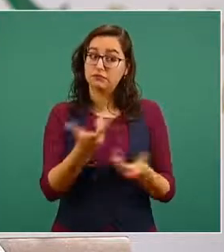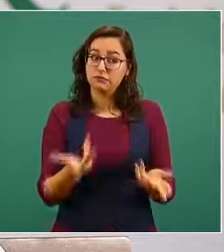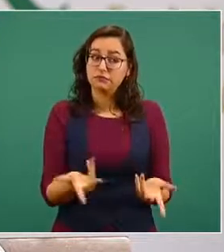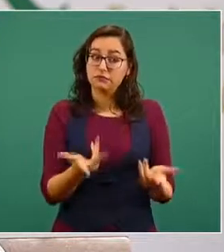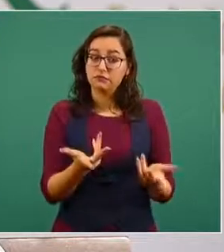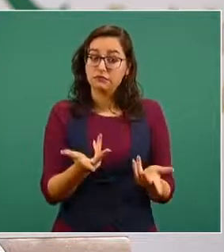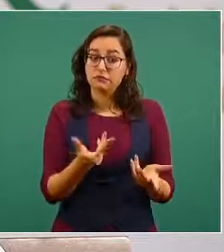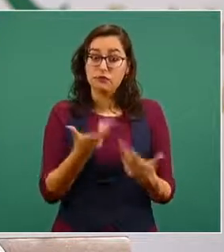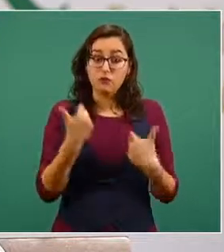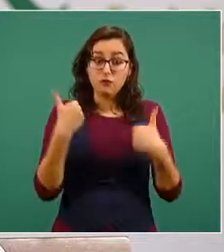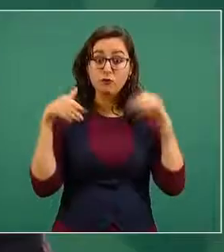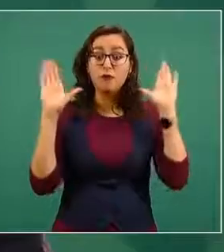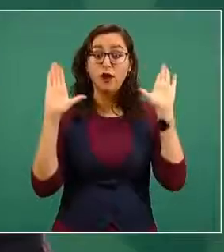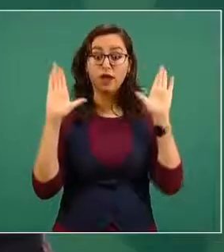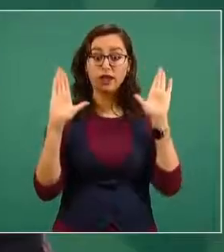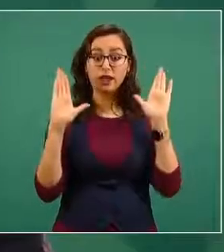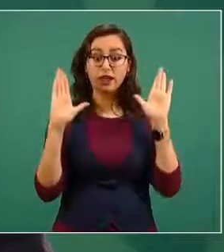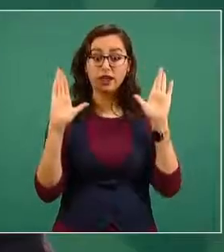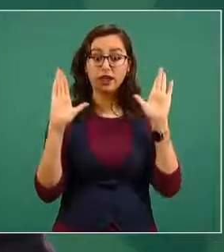la Defensa Nacional.